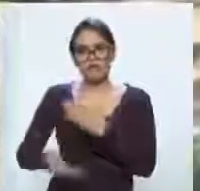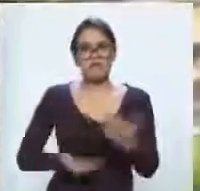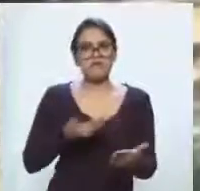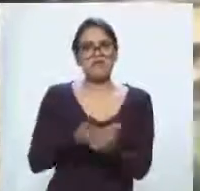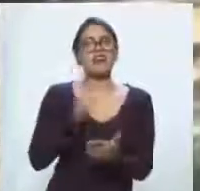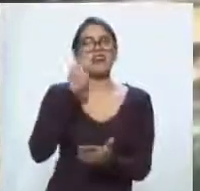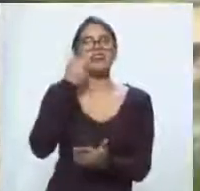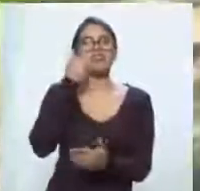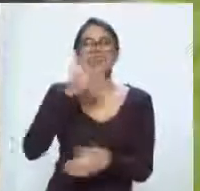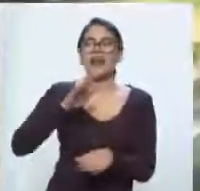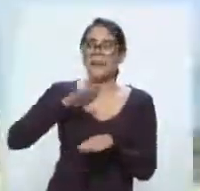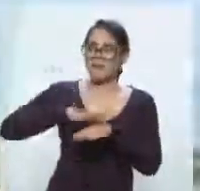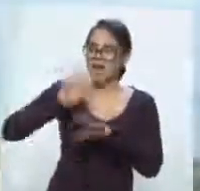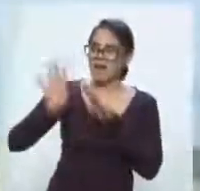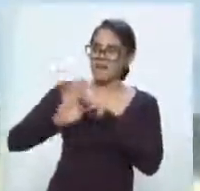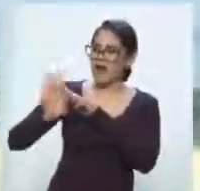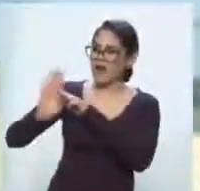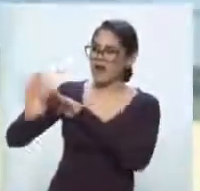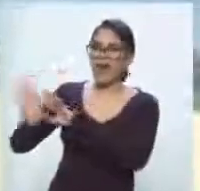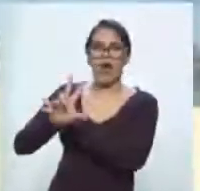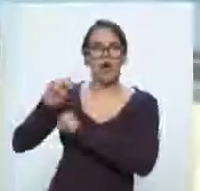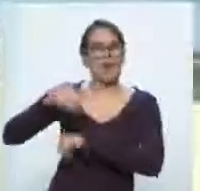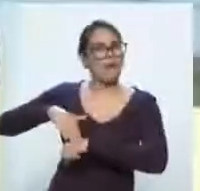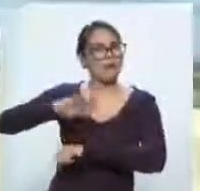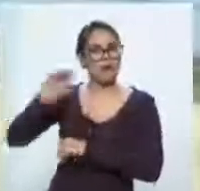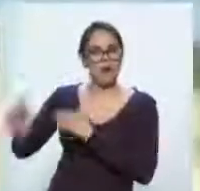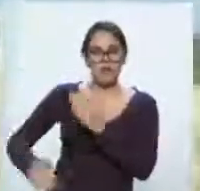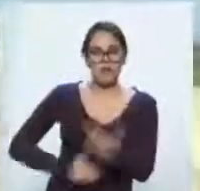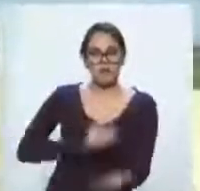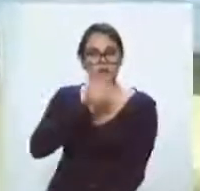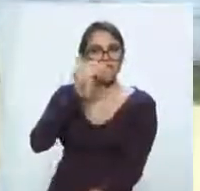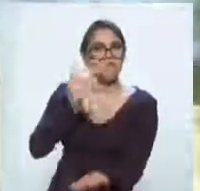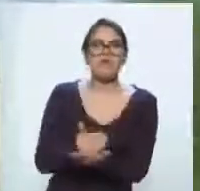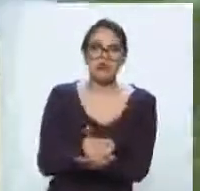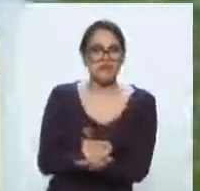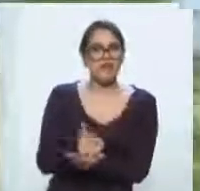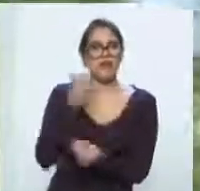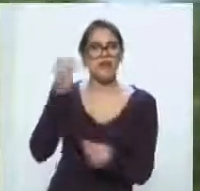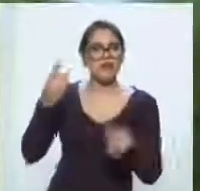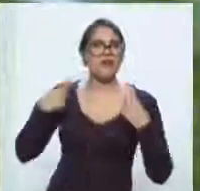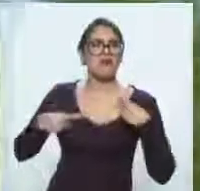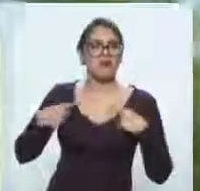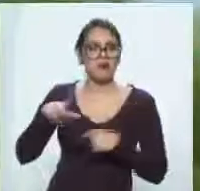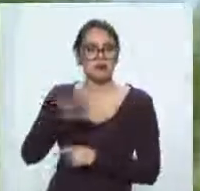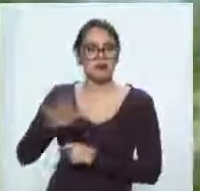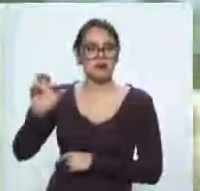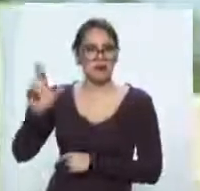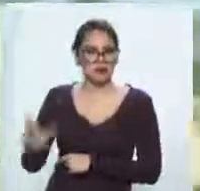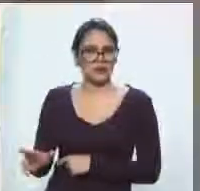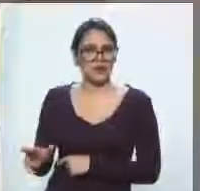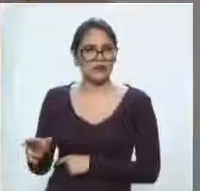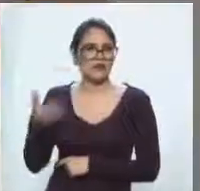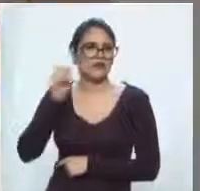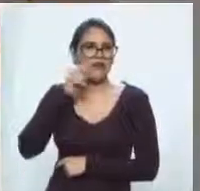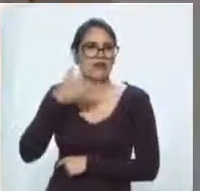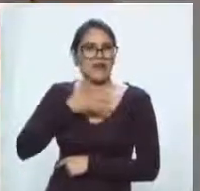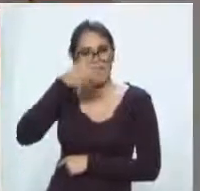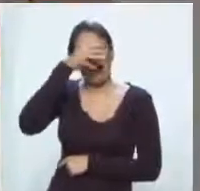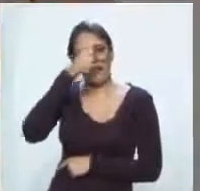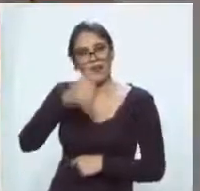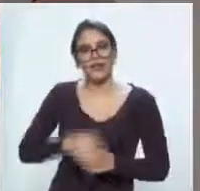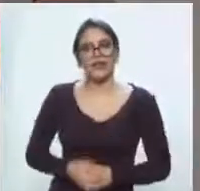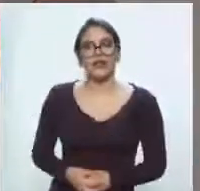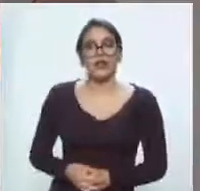las caravanas migrantes, el éxodo de miles de personas venidas del sur a través de un acuerdo. Donald